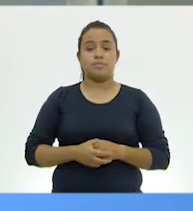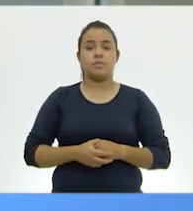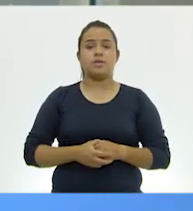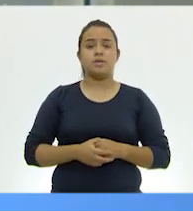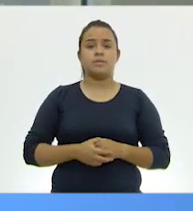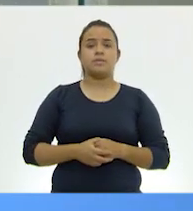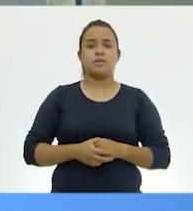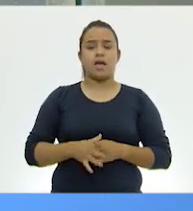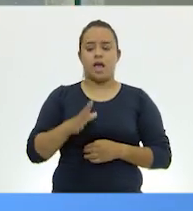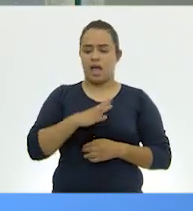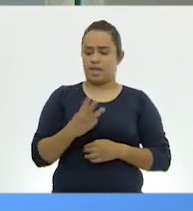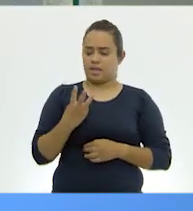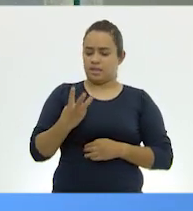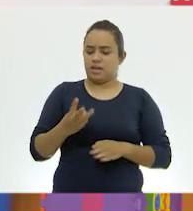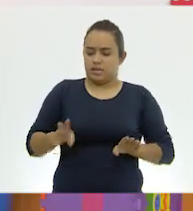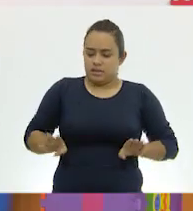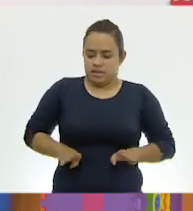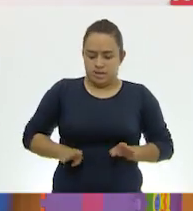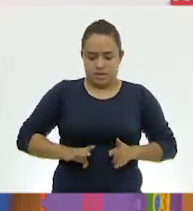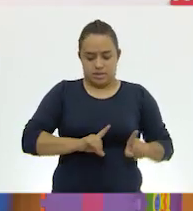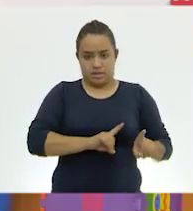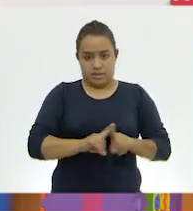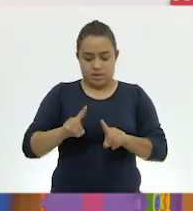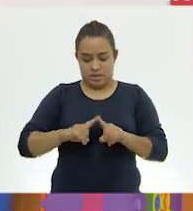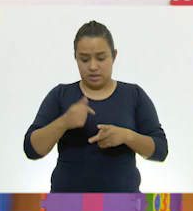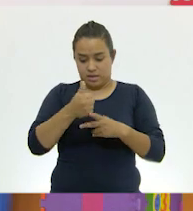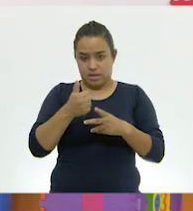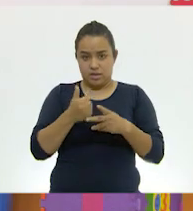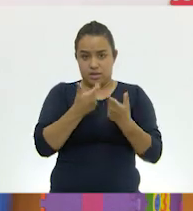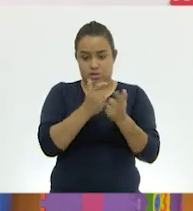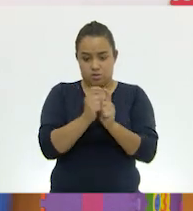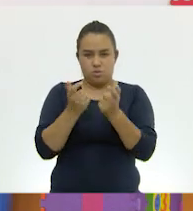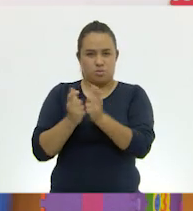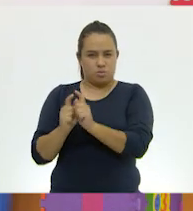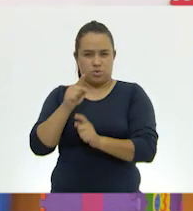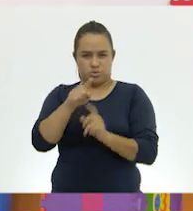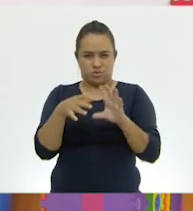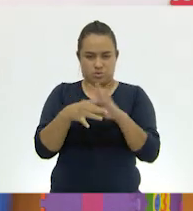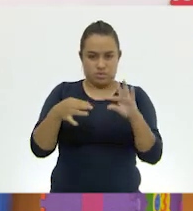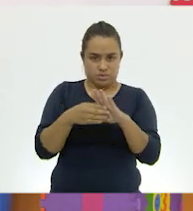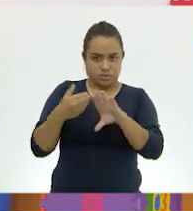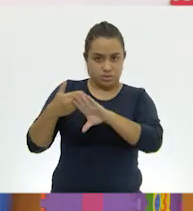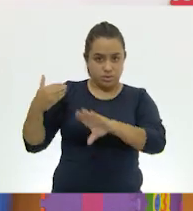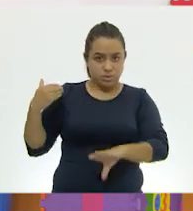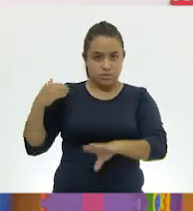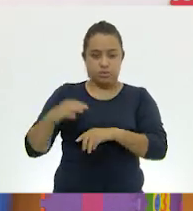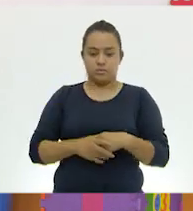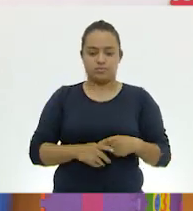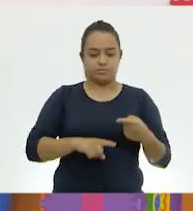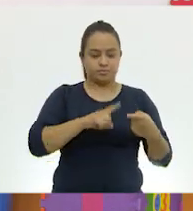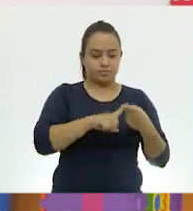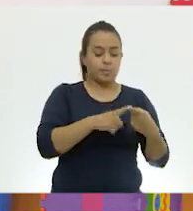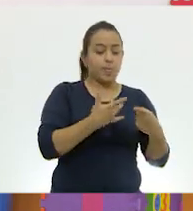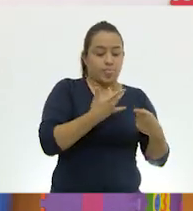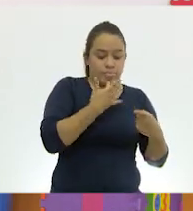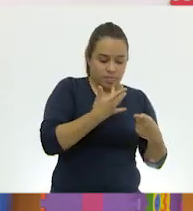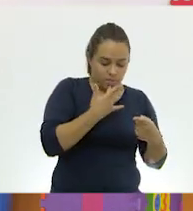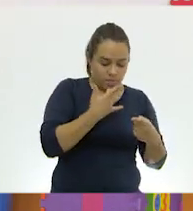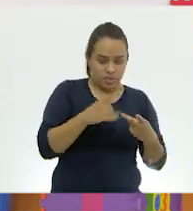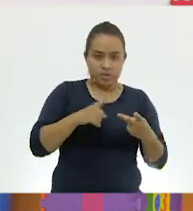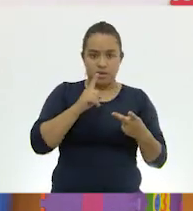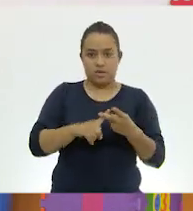Vamos a ver tres características muy diferentes en cada uno de los grupos, como tú lo mencionaste. Ok. Que eran las ranas,